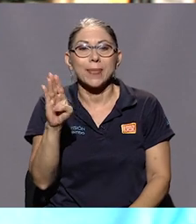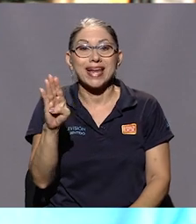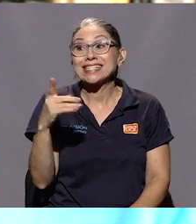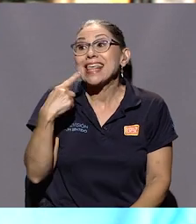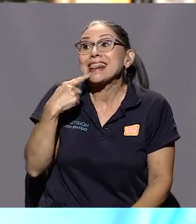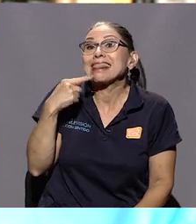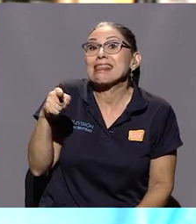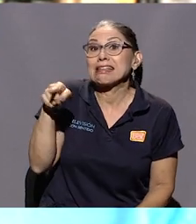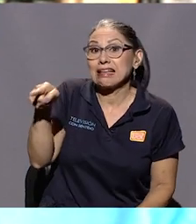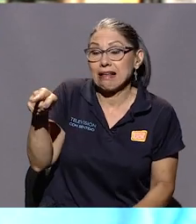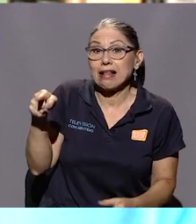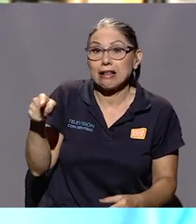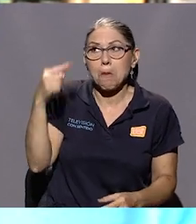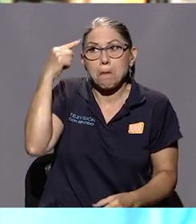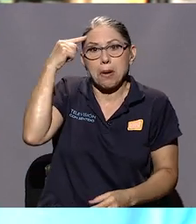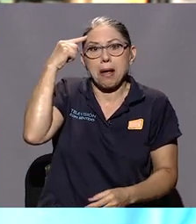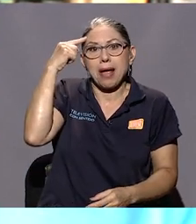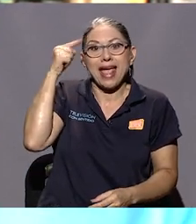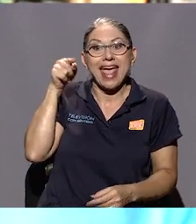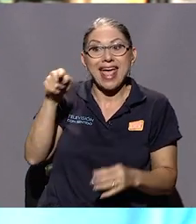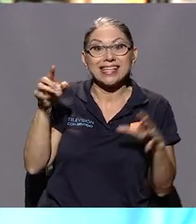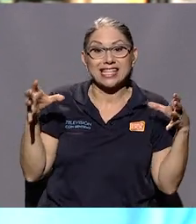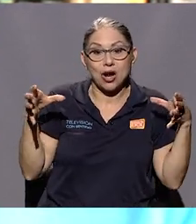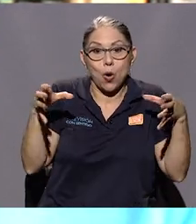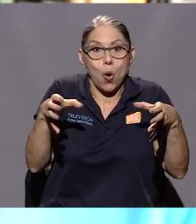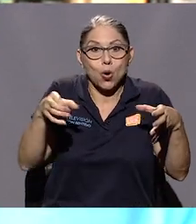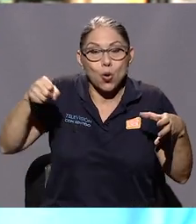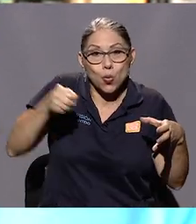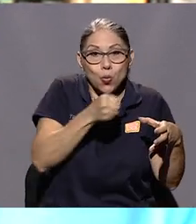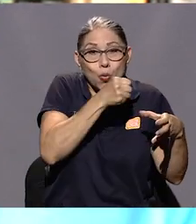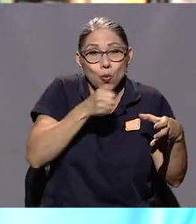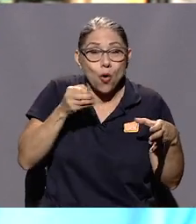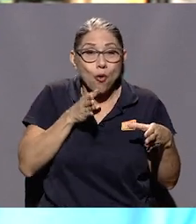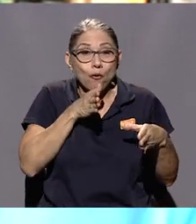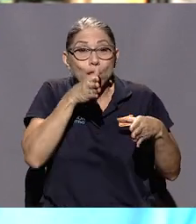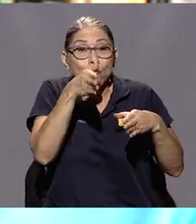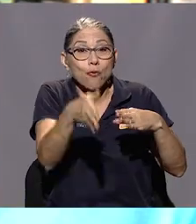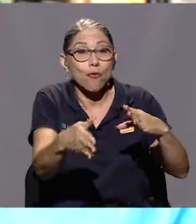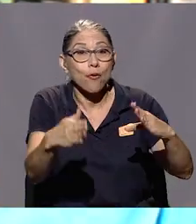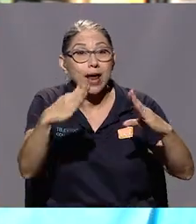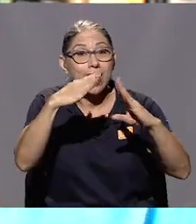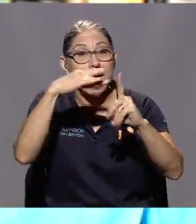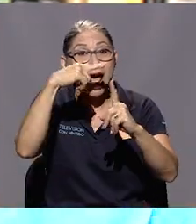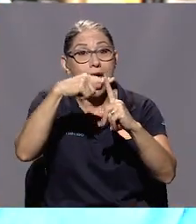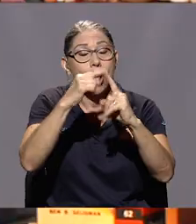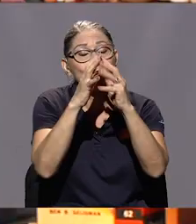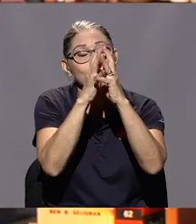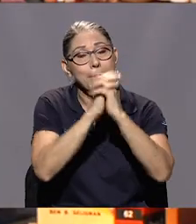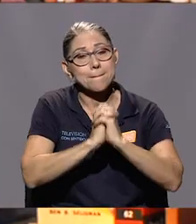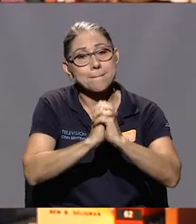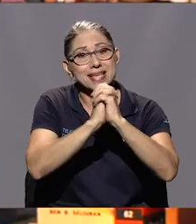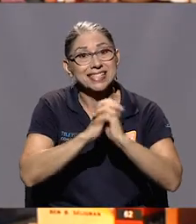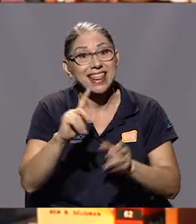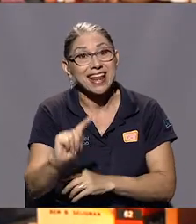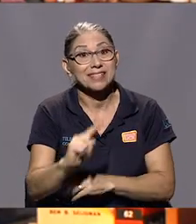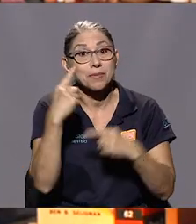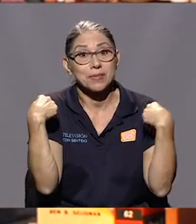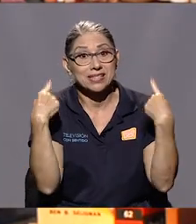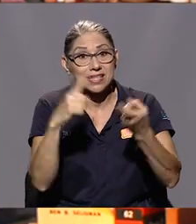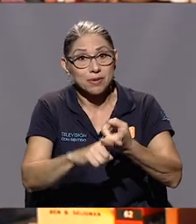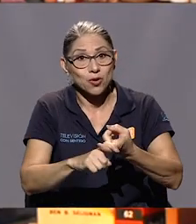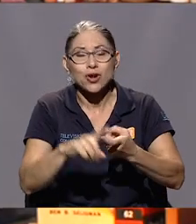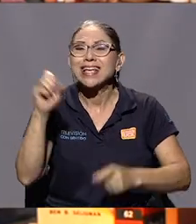Dicen que a Don Nelson Brenes se le ocurrió llevar ese coro a una misa de las primeras en español. Sí,